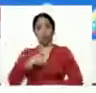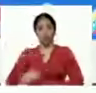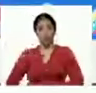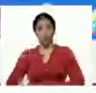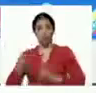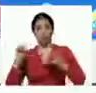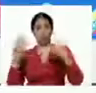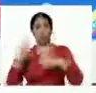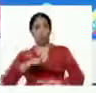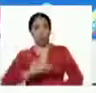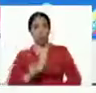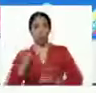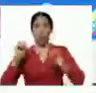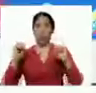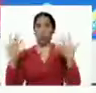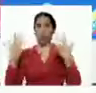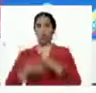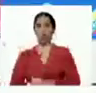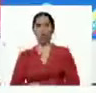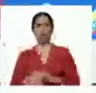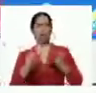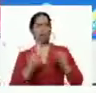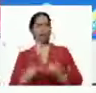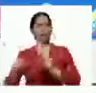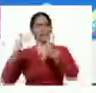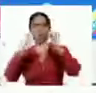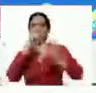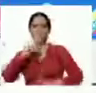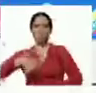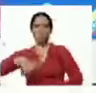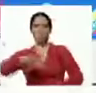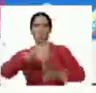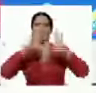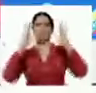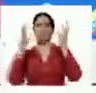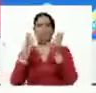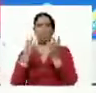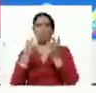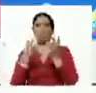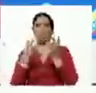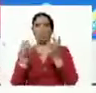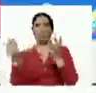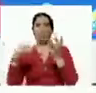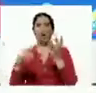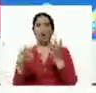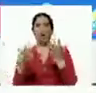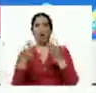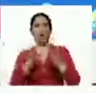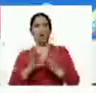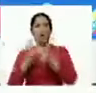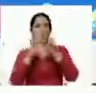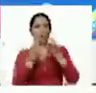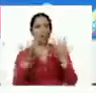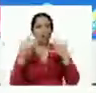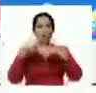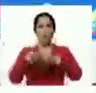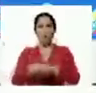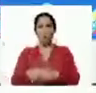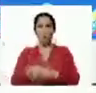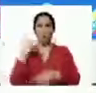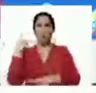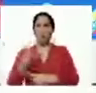podremos lograrlo todos los pueblos del mundo más si nos unimos por eso este seminario